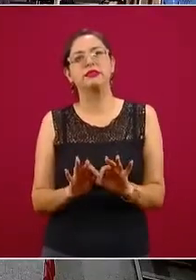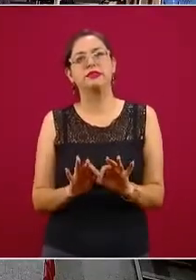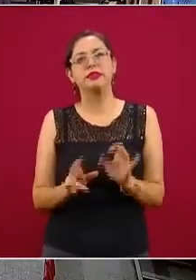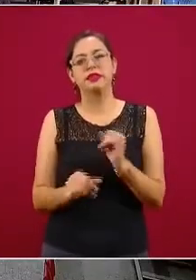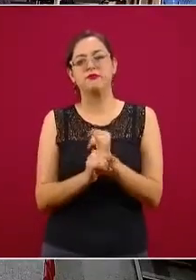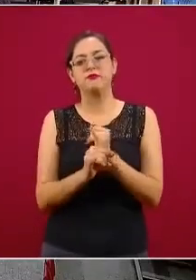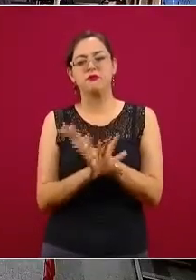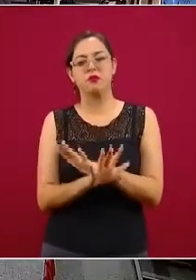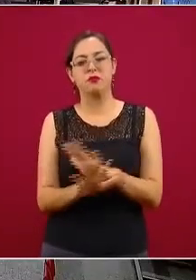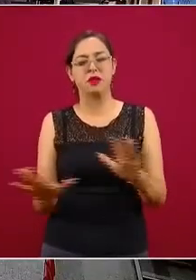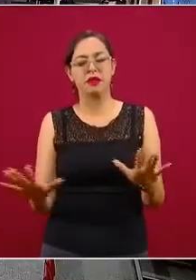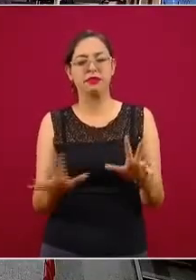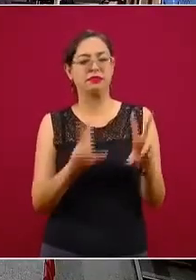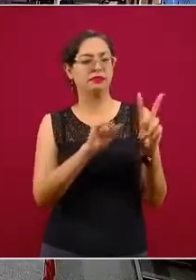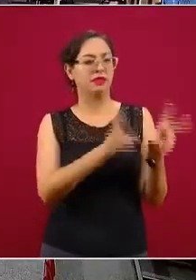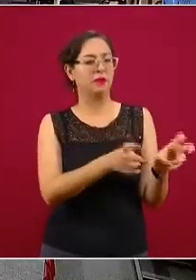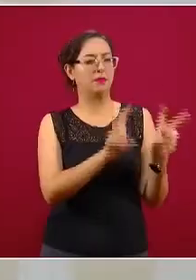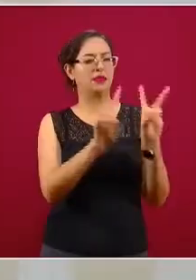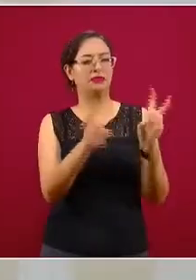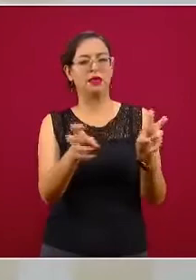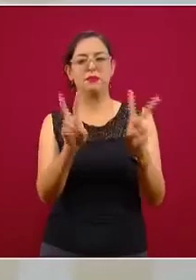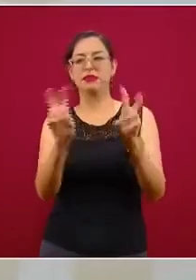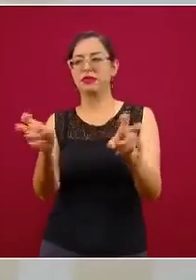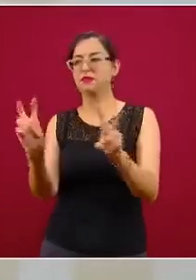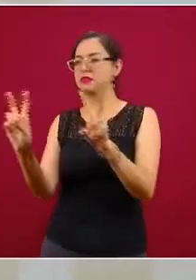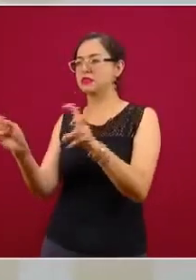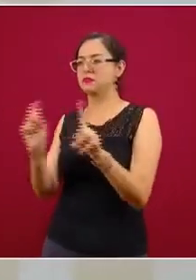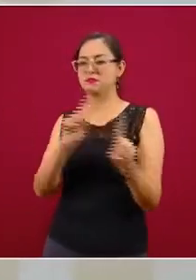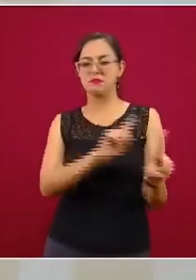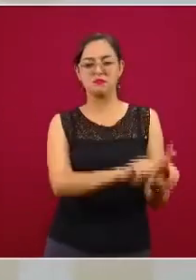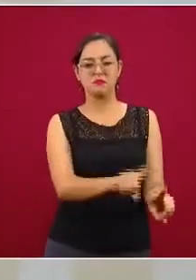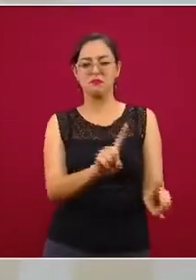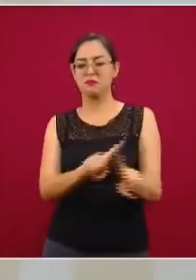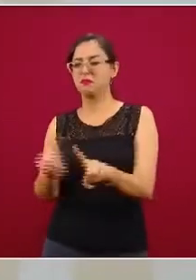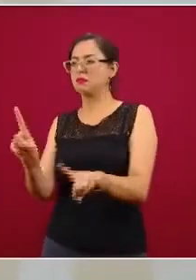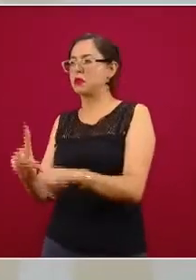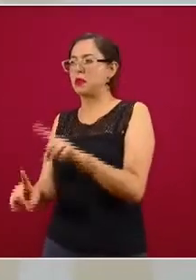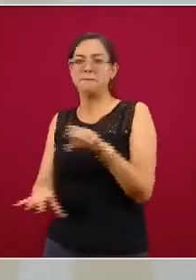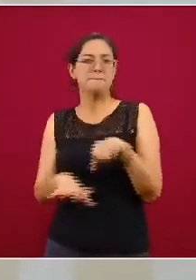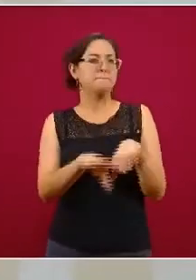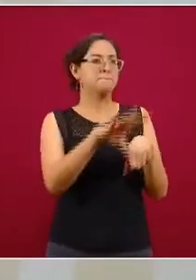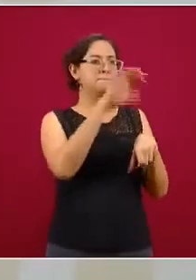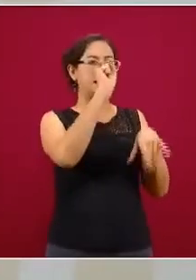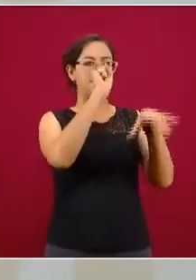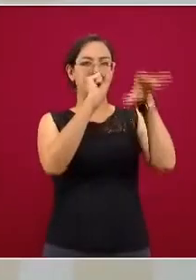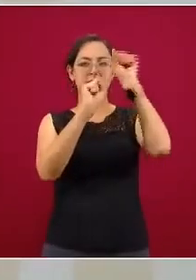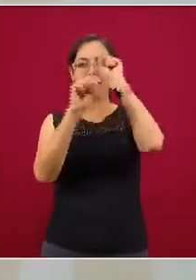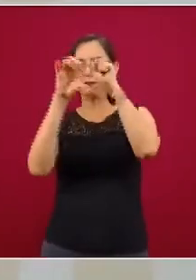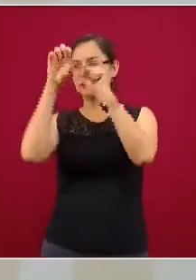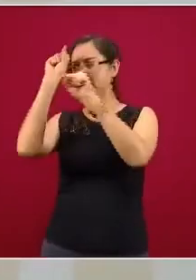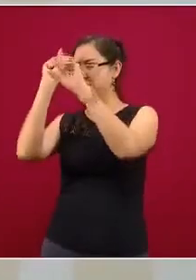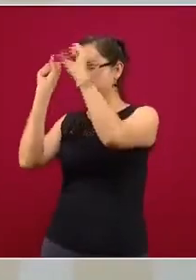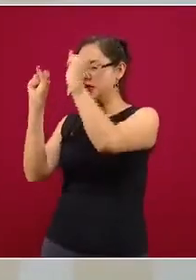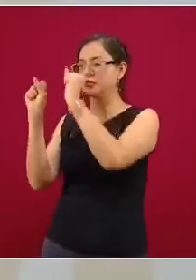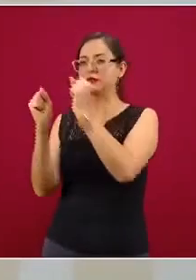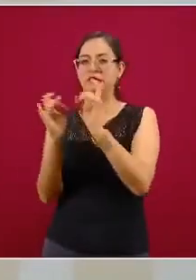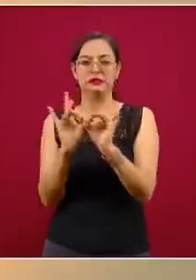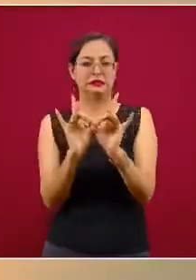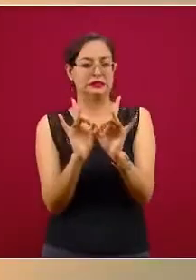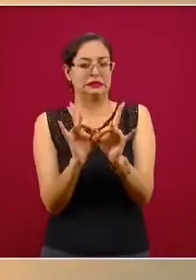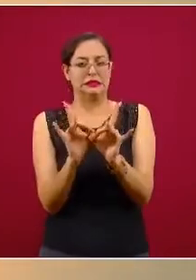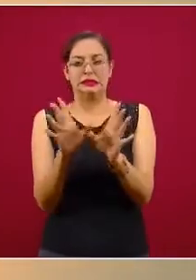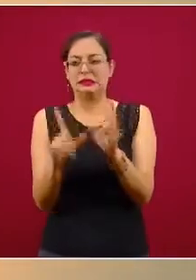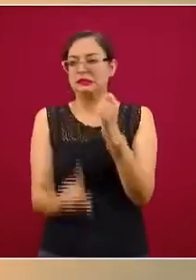multidisciplinaria para salir de esta grave situación, de esta emergencia sanitaria que estamos